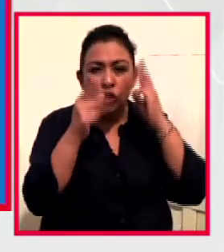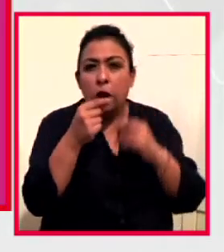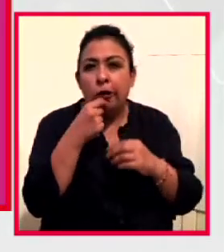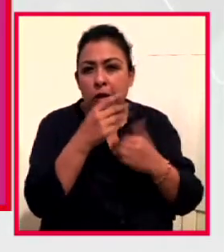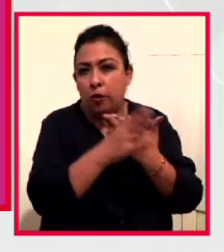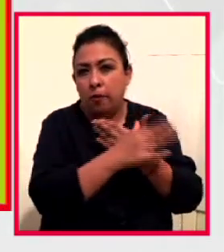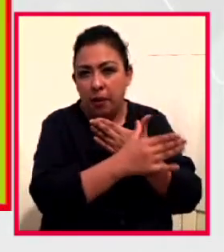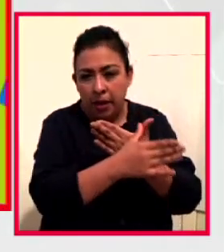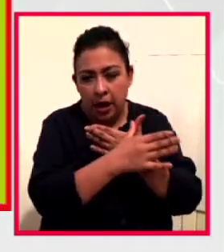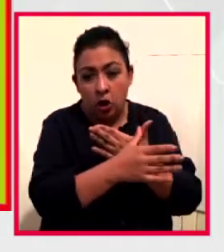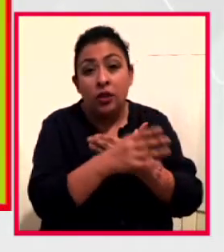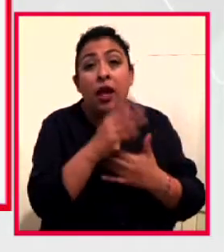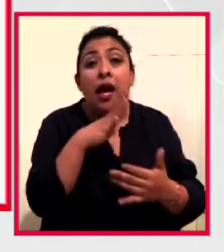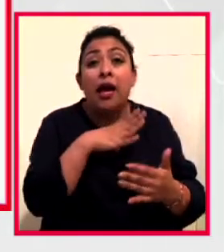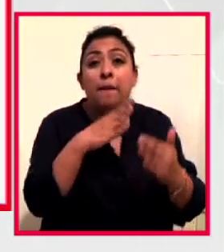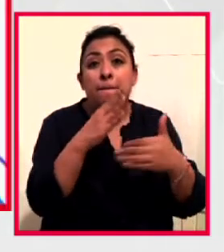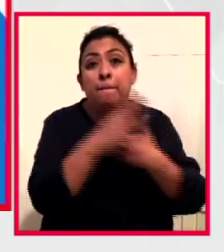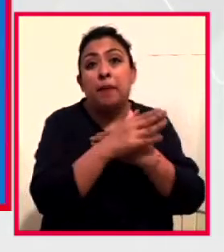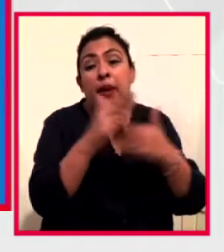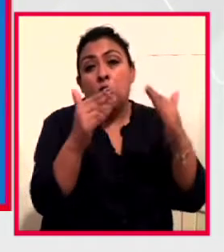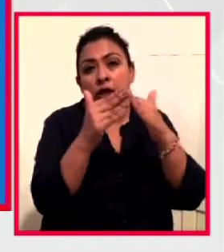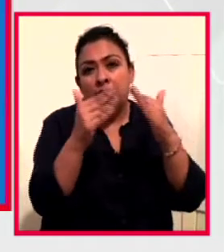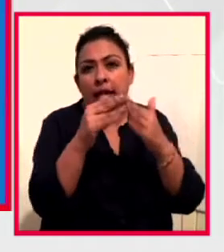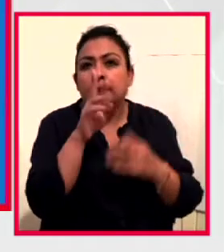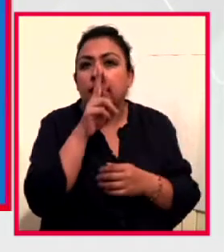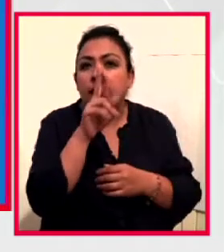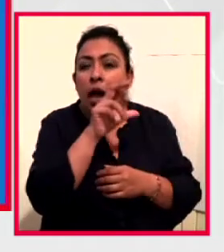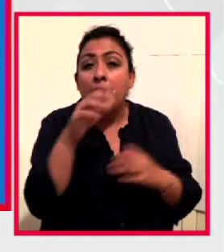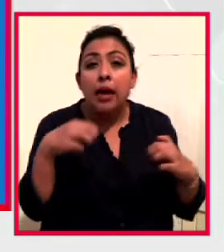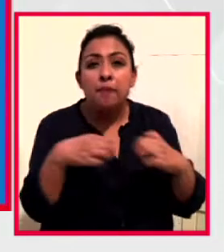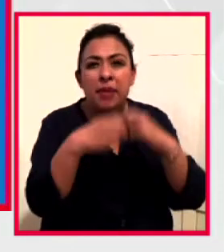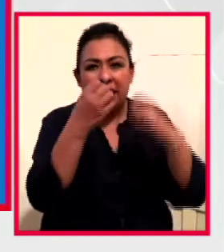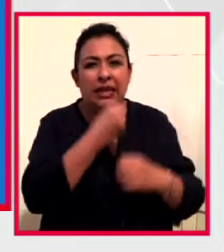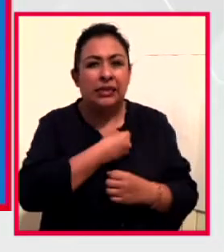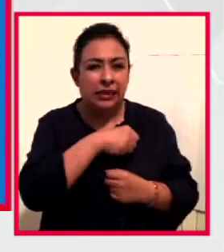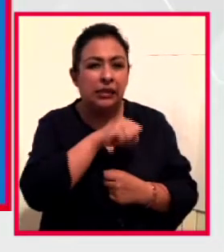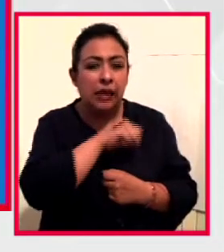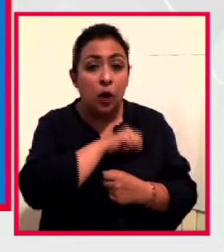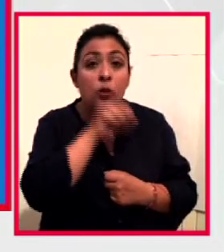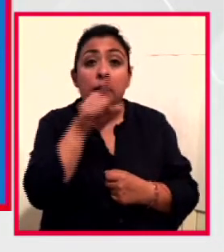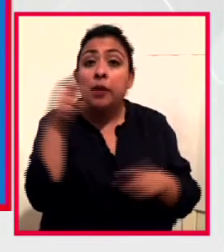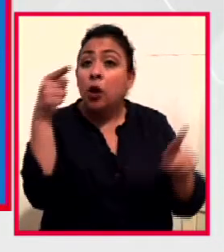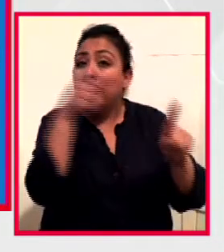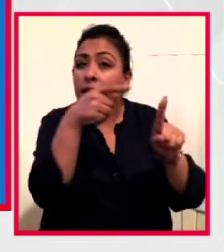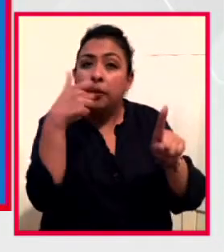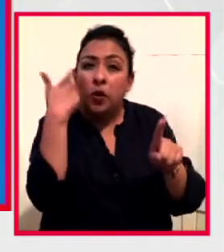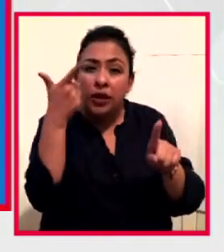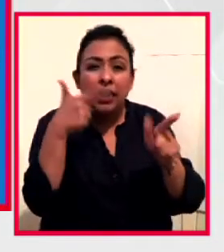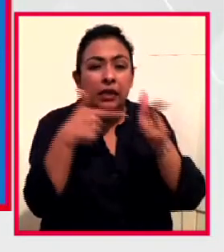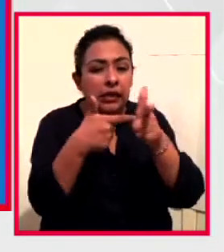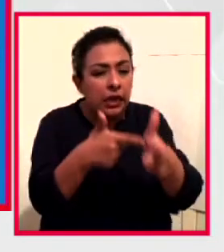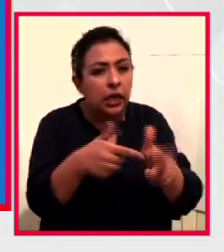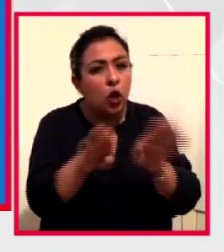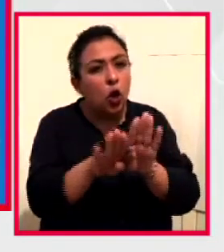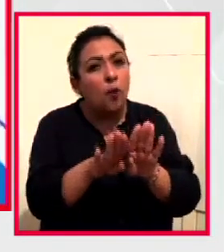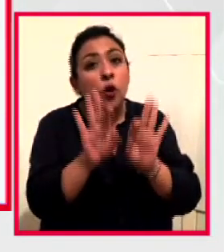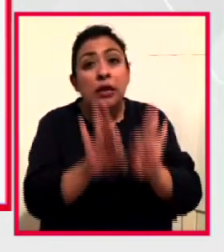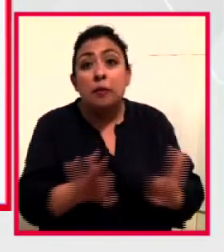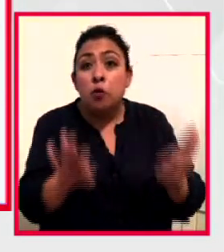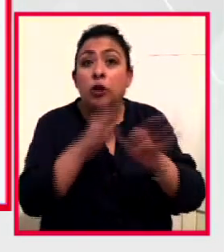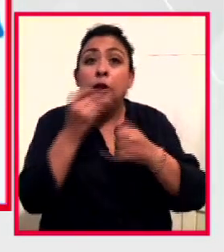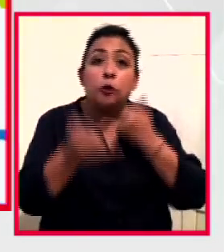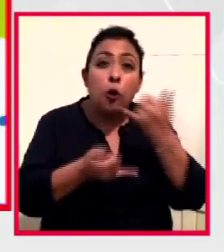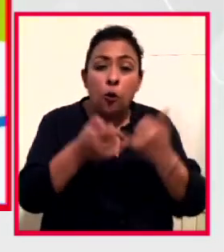plataforma Papalote en Casa. Como respuesta a la emergencia sanitaria y con el objetivo de mantener la esencia del juego y el aprendizaje,